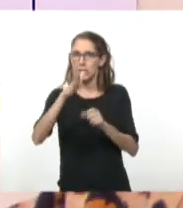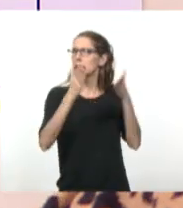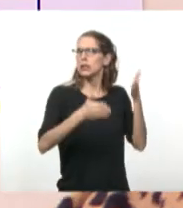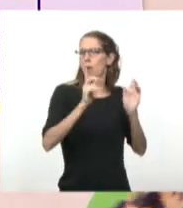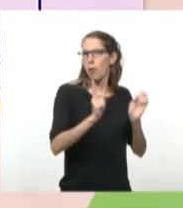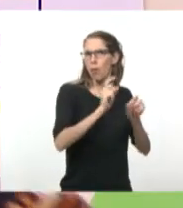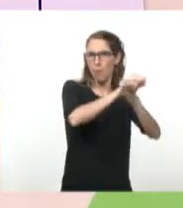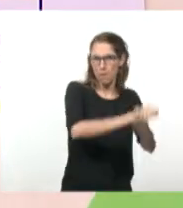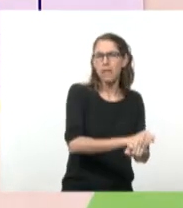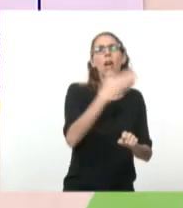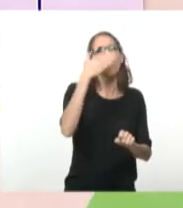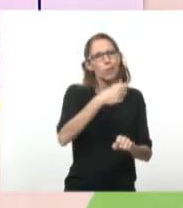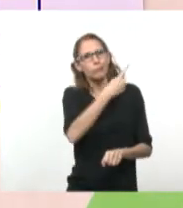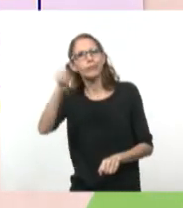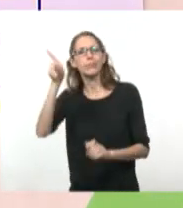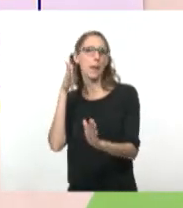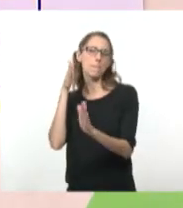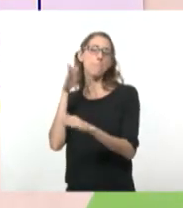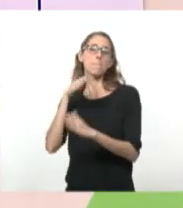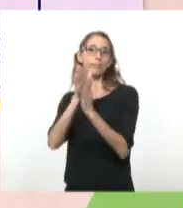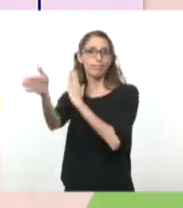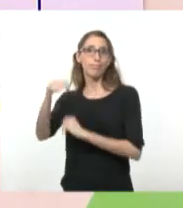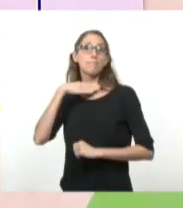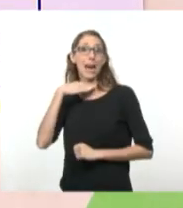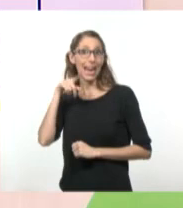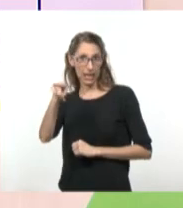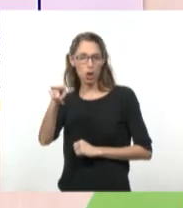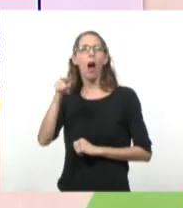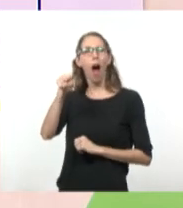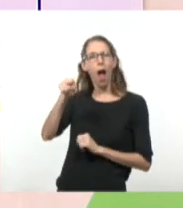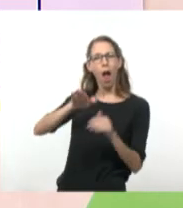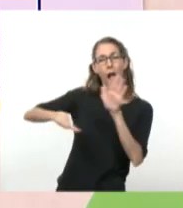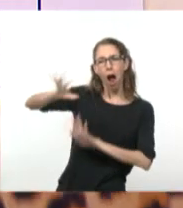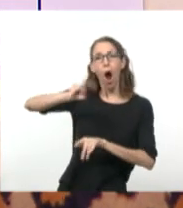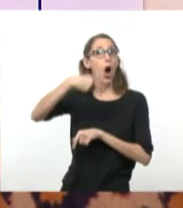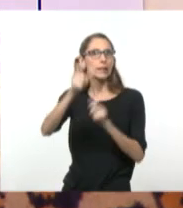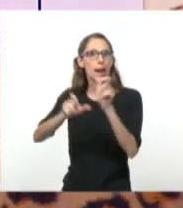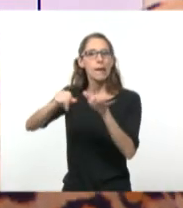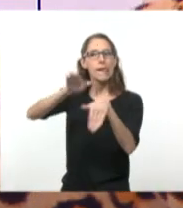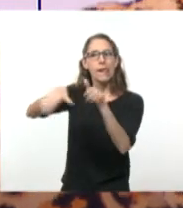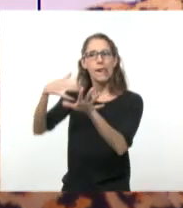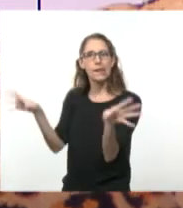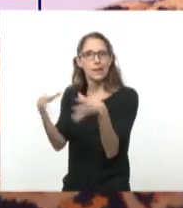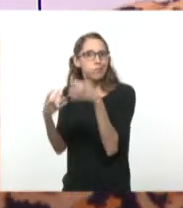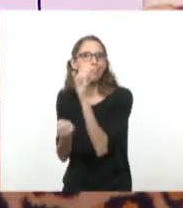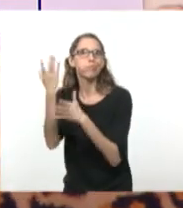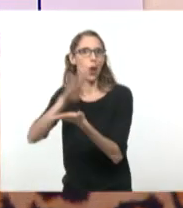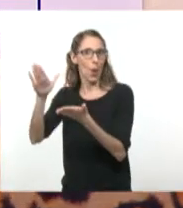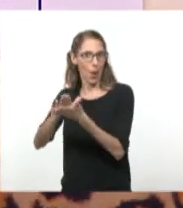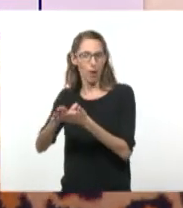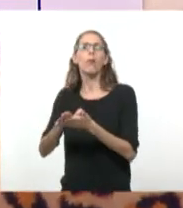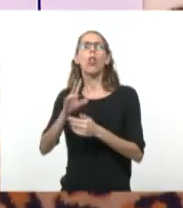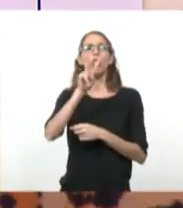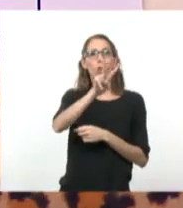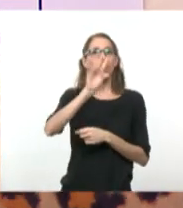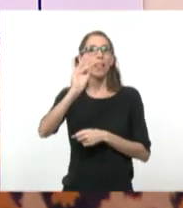se va a México. En México se reorganiza de alguna forma con un grupo de guerrilleros. Y luego, el 2 de diciembre